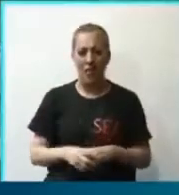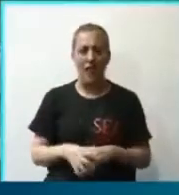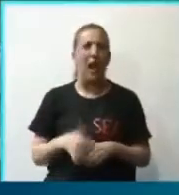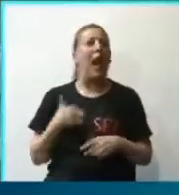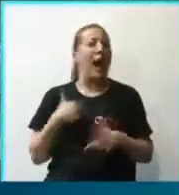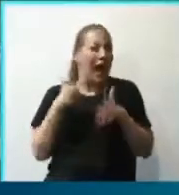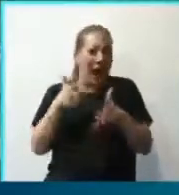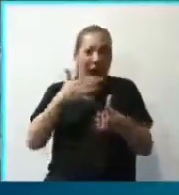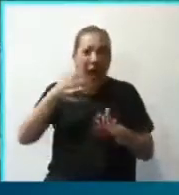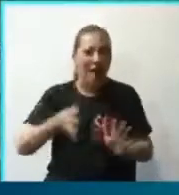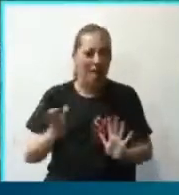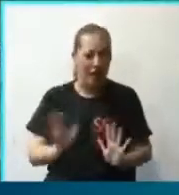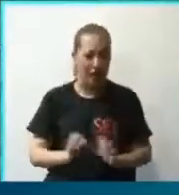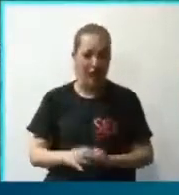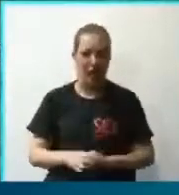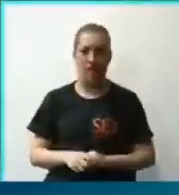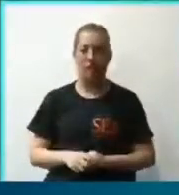son.